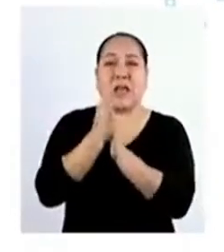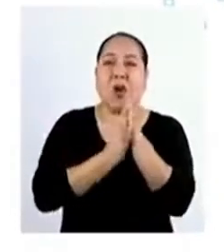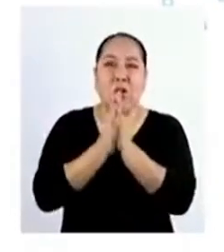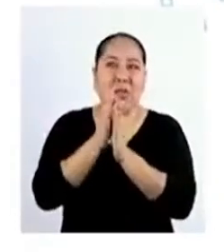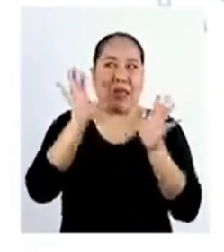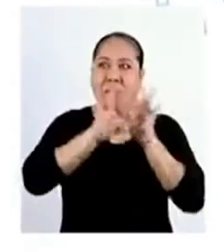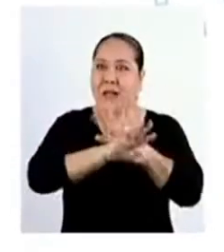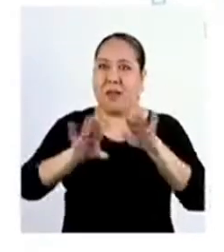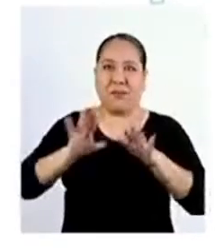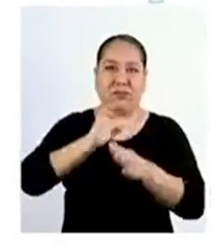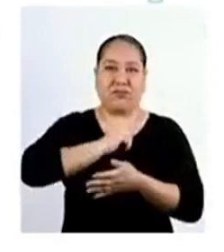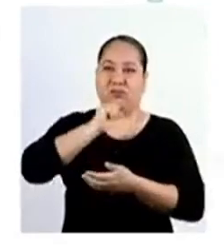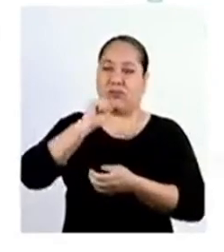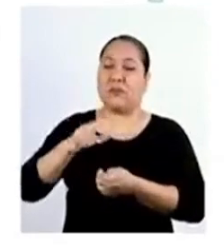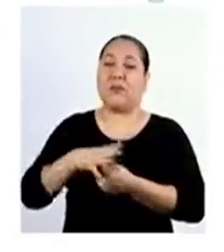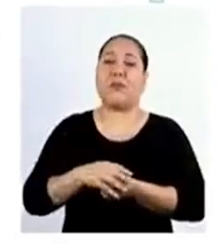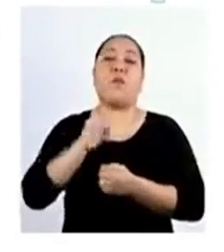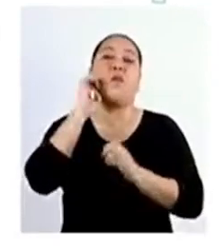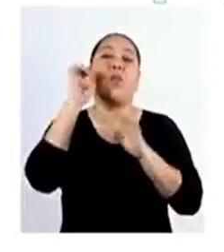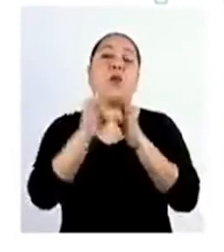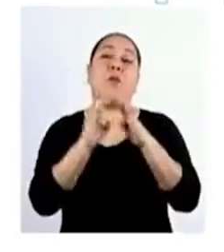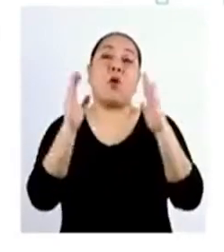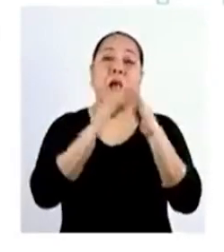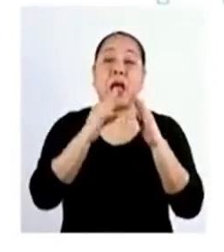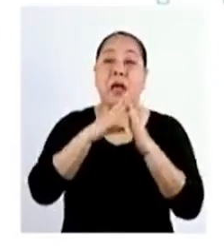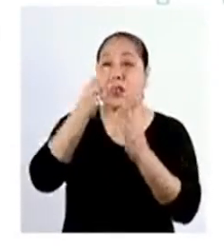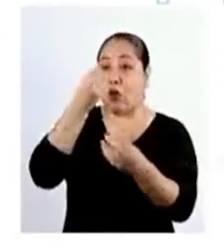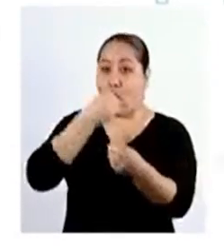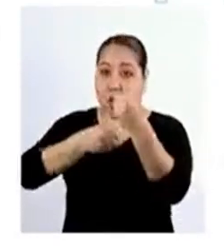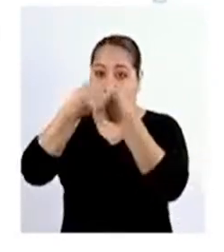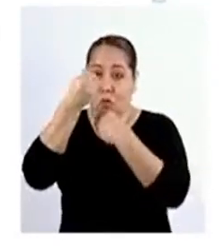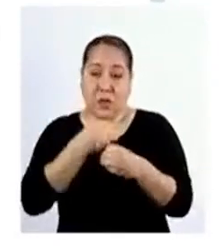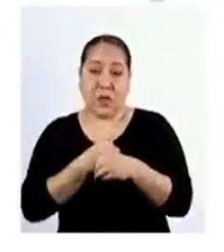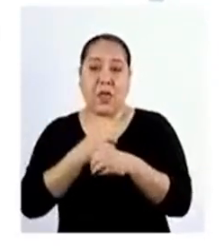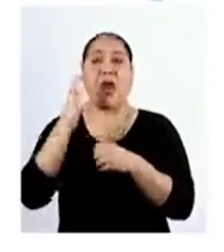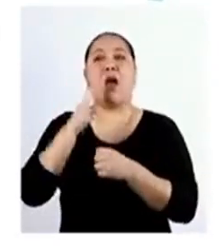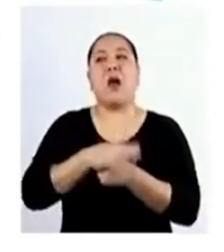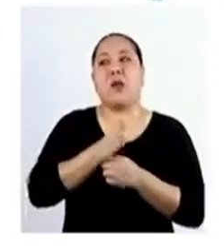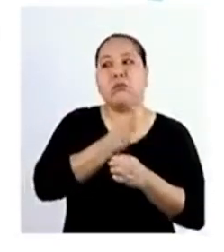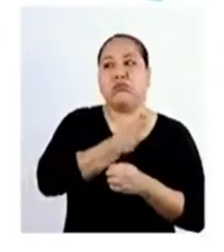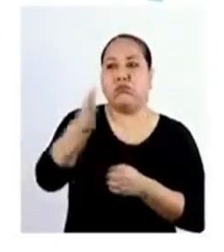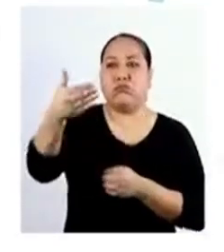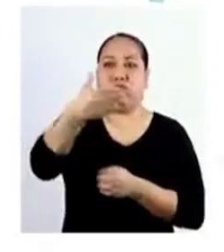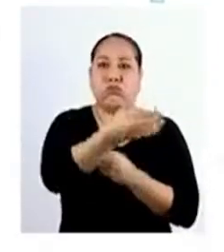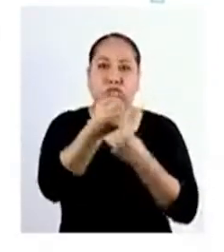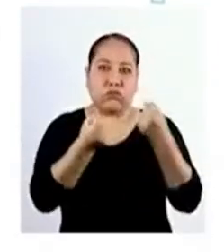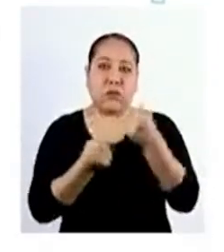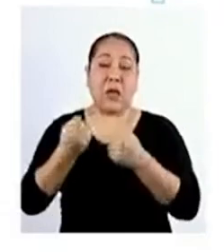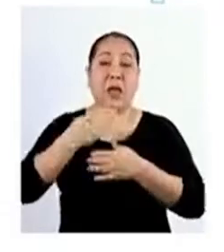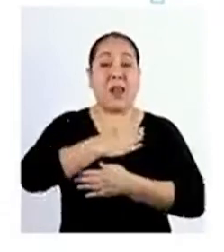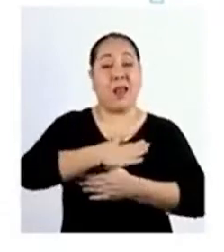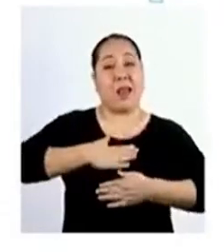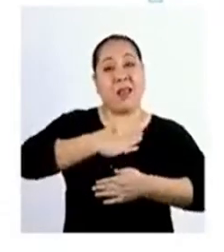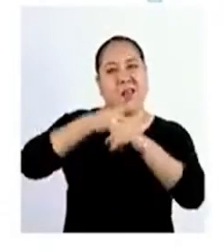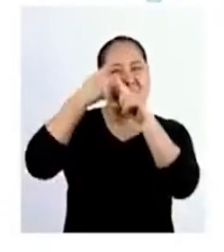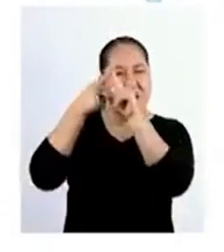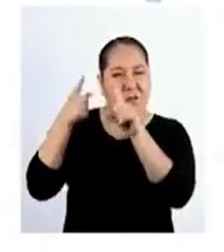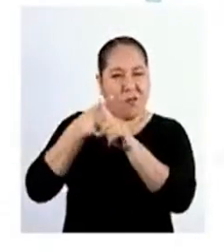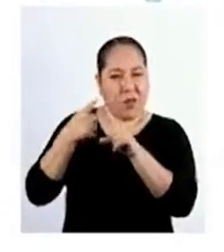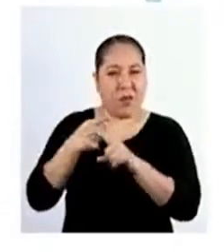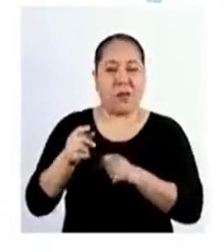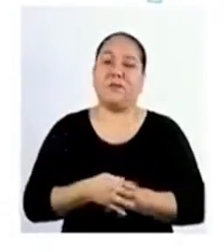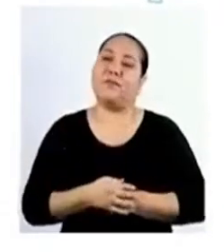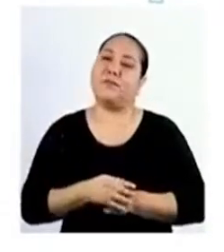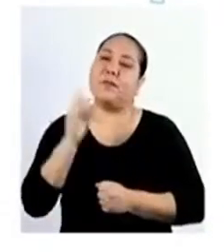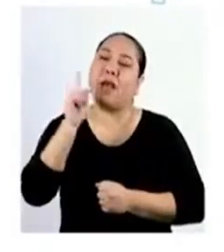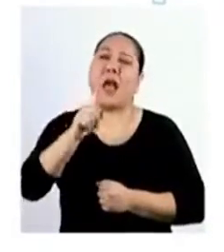eliminarla. Por ejemplo, la vivienda, la alimentación, el transporte, la recreación, entre otras.